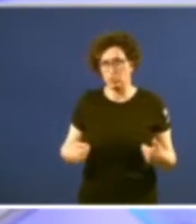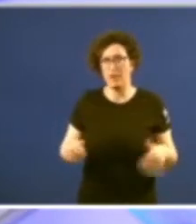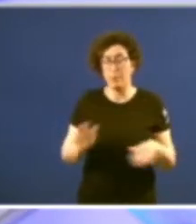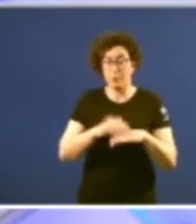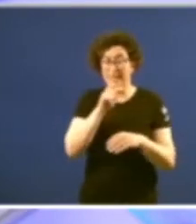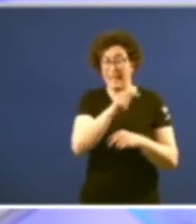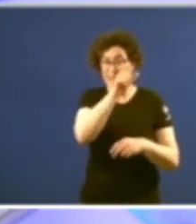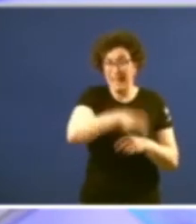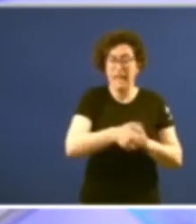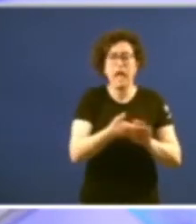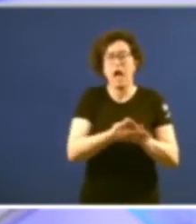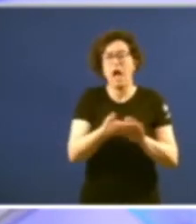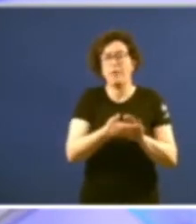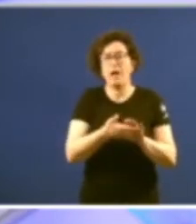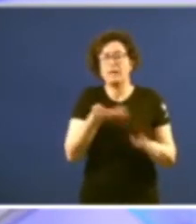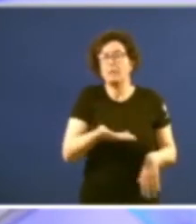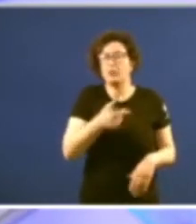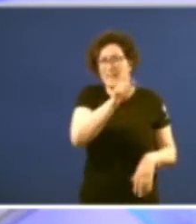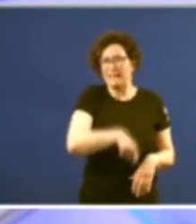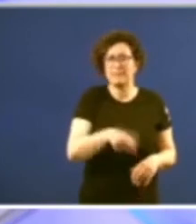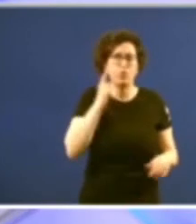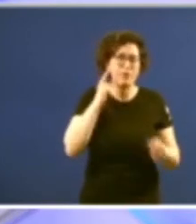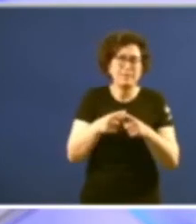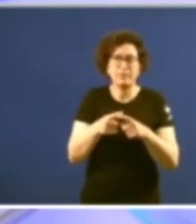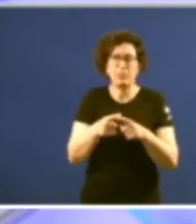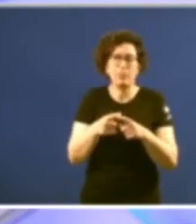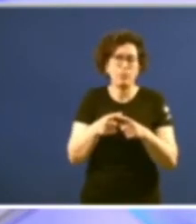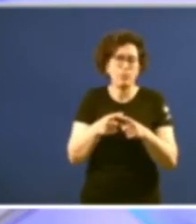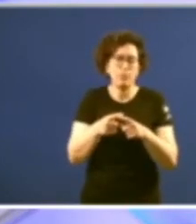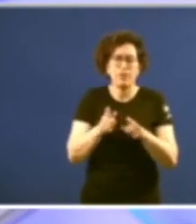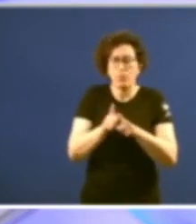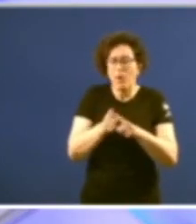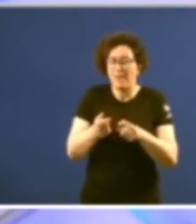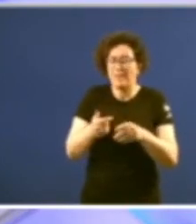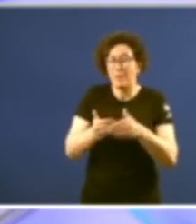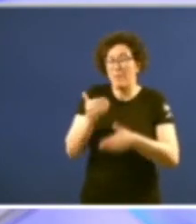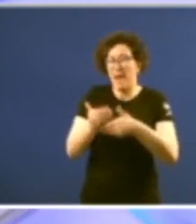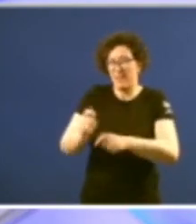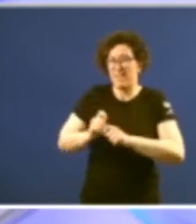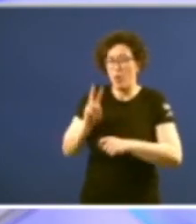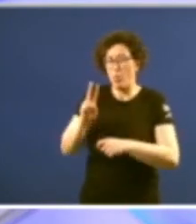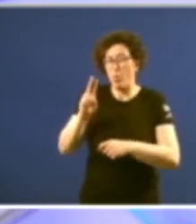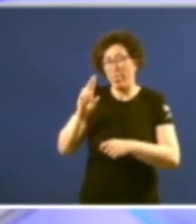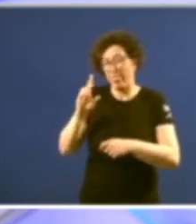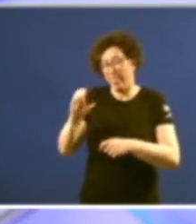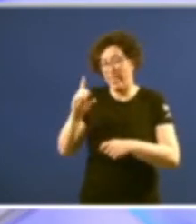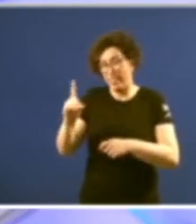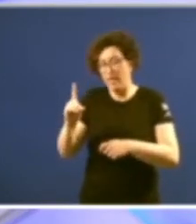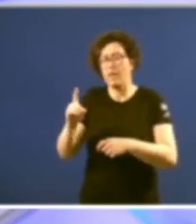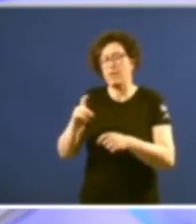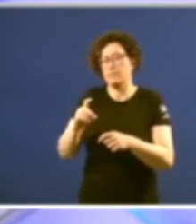unha figura fundamental en remover todas as barreiras que estaba ponendo UCD a costa incluso